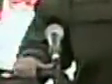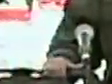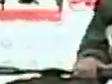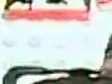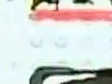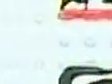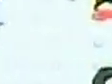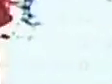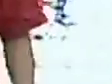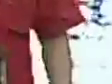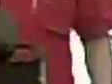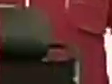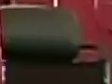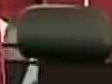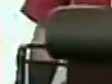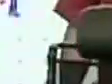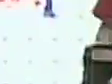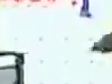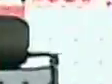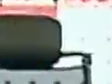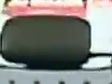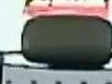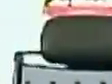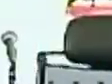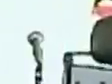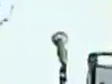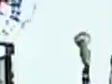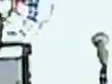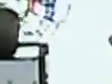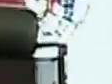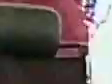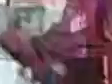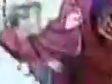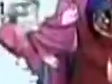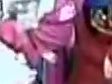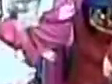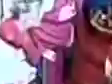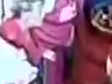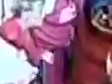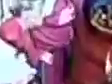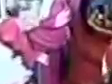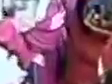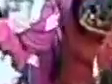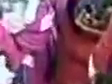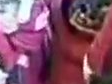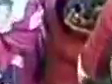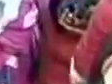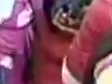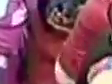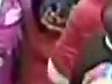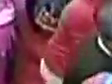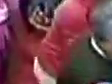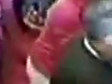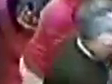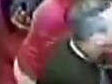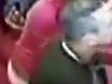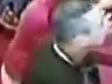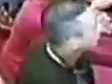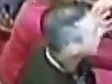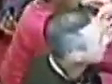convocado por el Partido Socialista Unido de Venezuela caracterizado por la organización